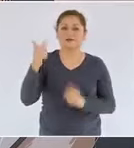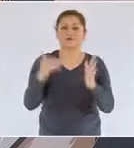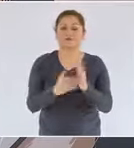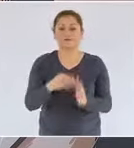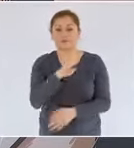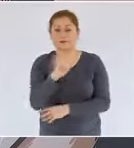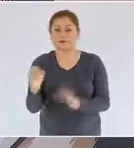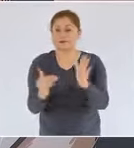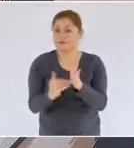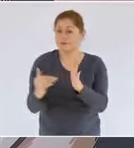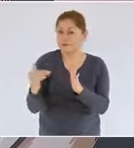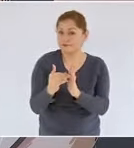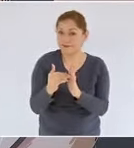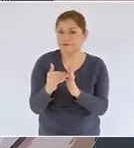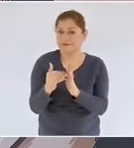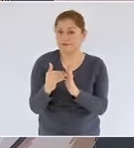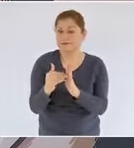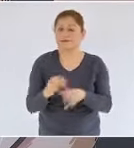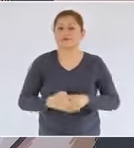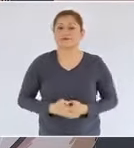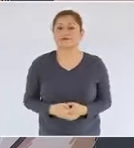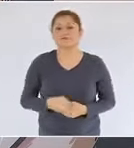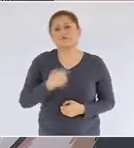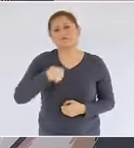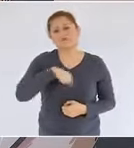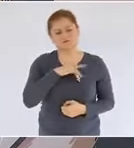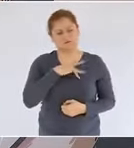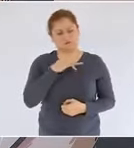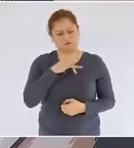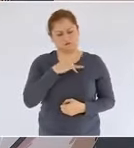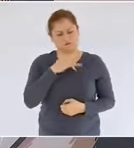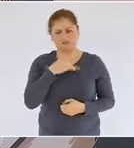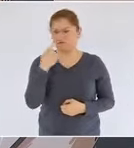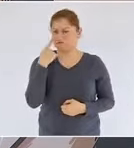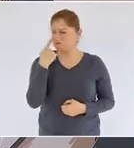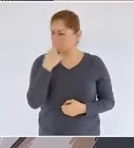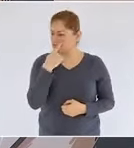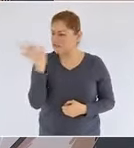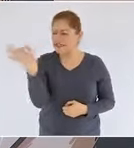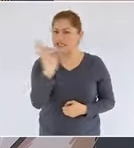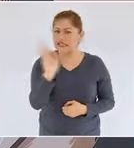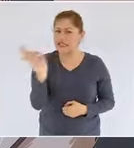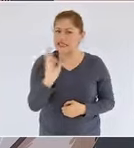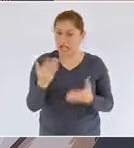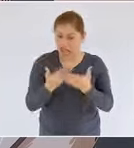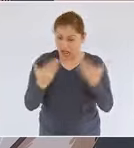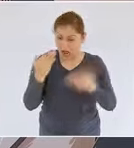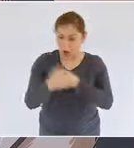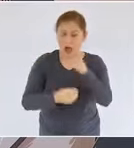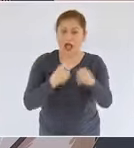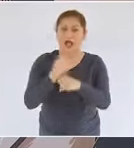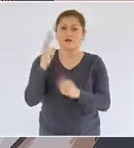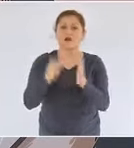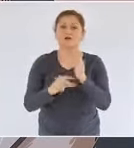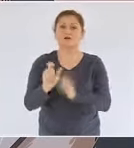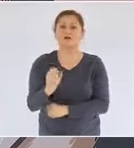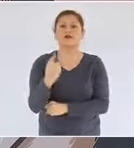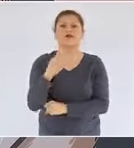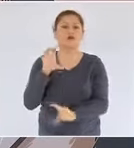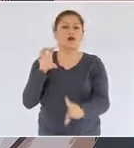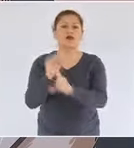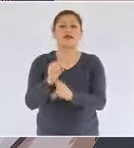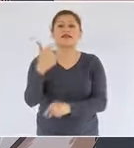de barriles. Estimamos que para el presente año, esta alcance los siete mil ochocientos